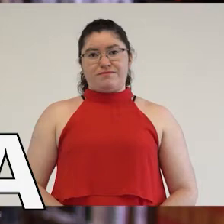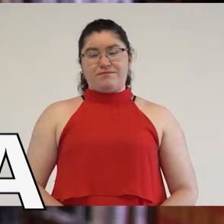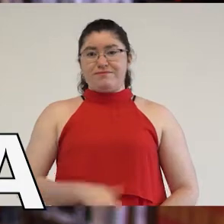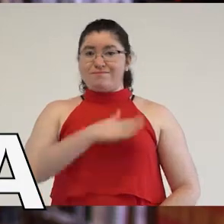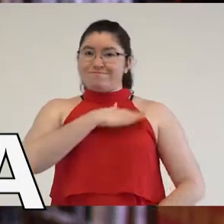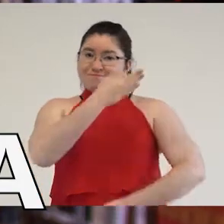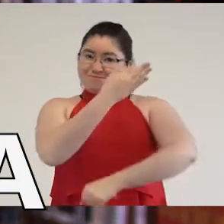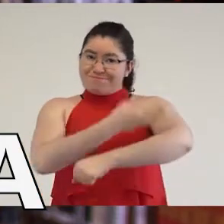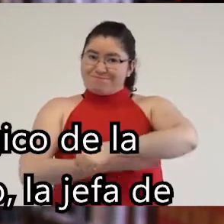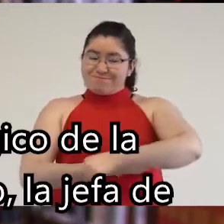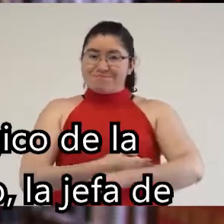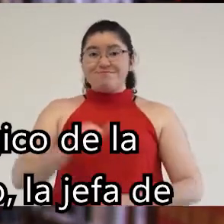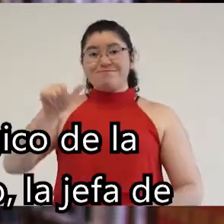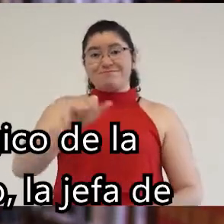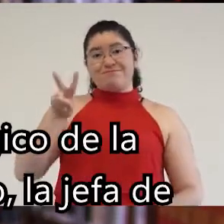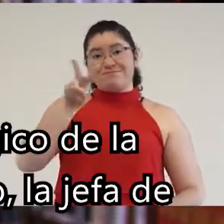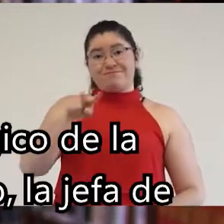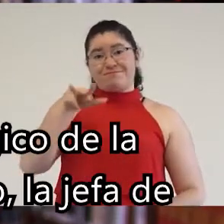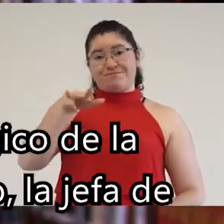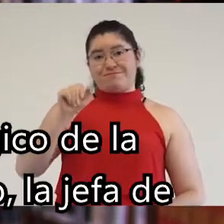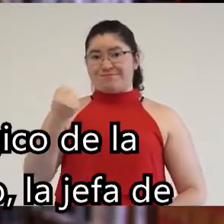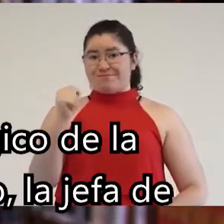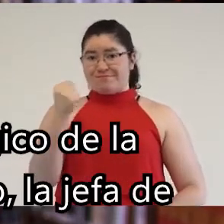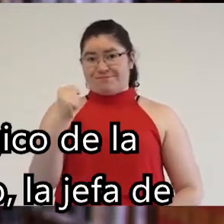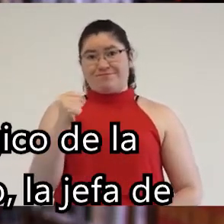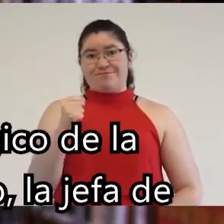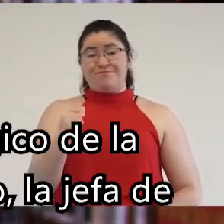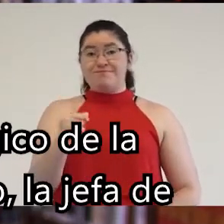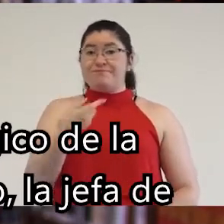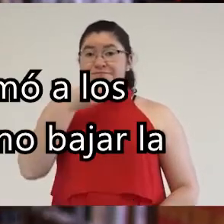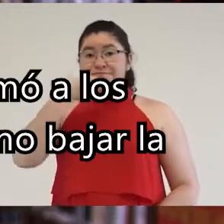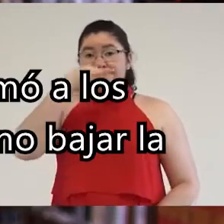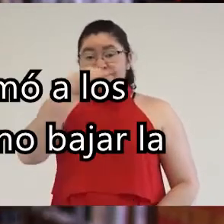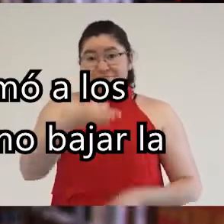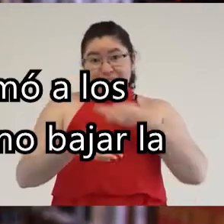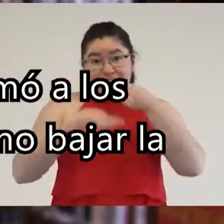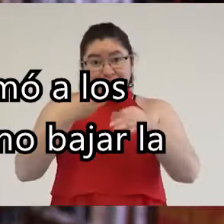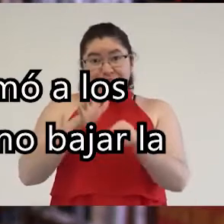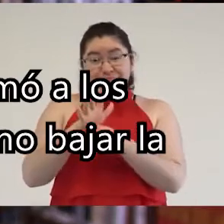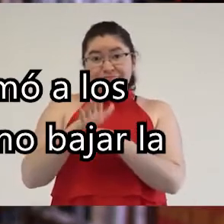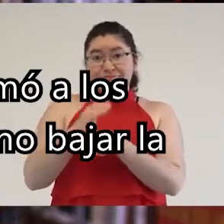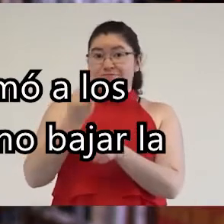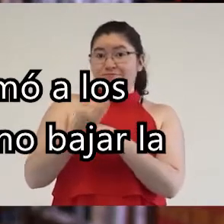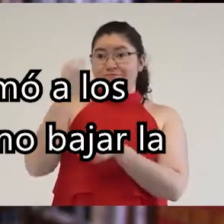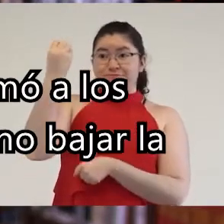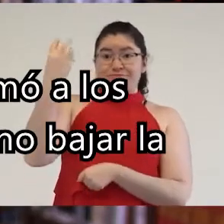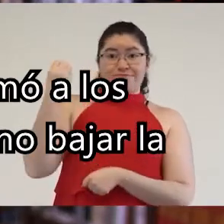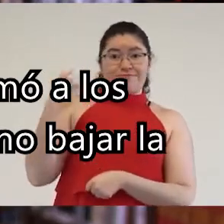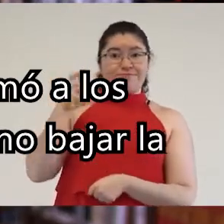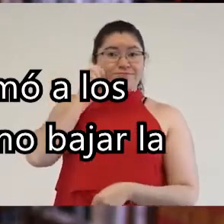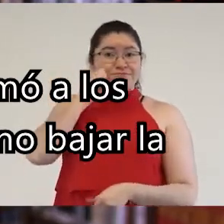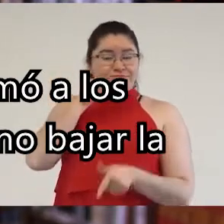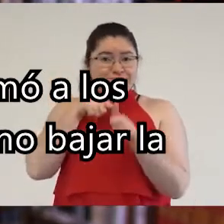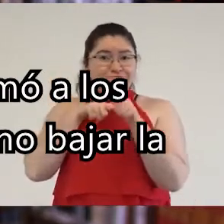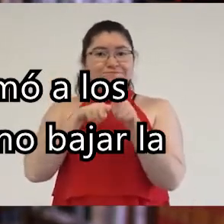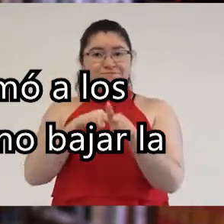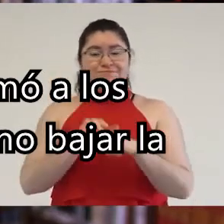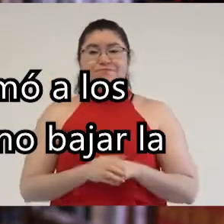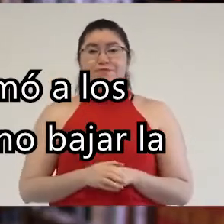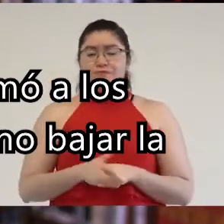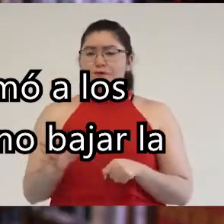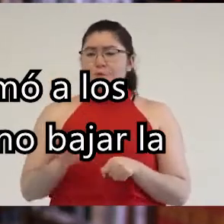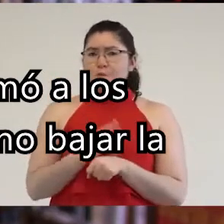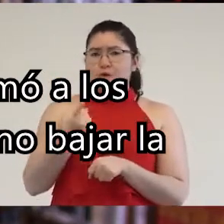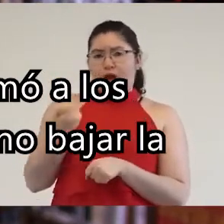Para que el semáforo epidemiológico de la Ciudad de México cambie a amarillo, la jefa de gobierno Claudia Sheinbaum llamó a los capitalinos a seguir